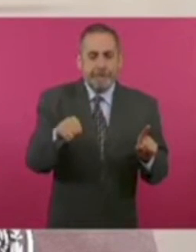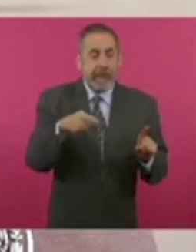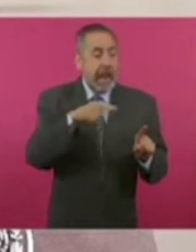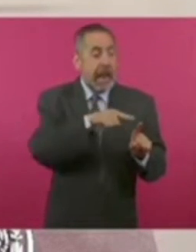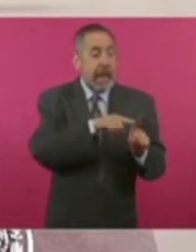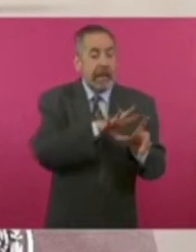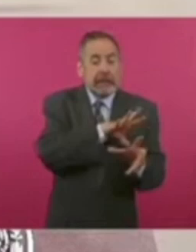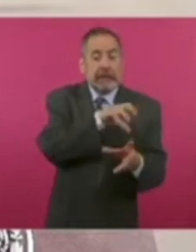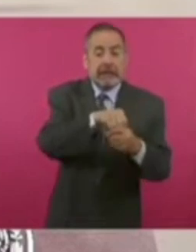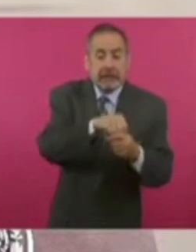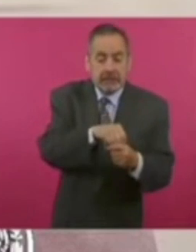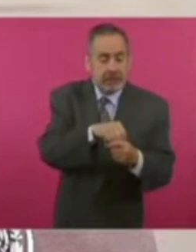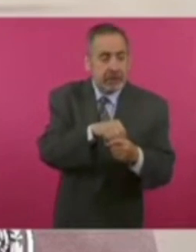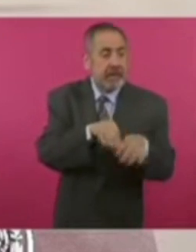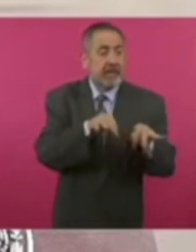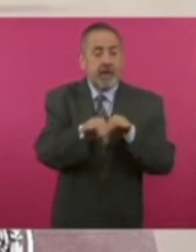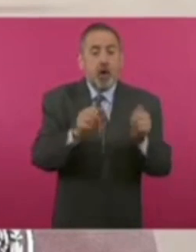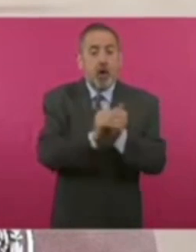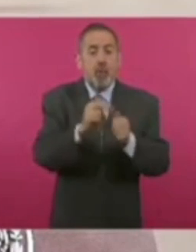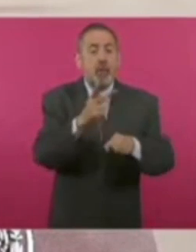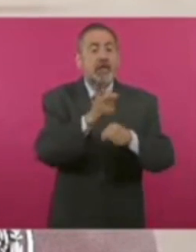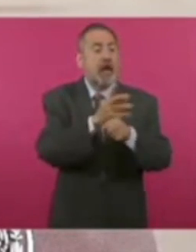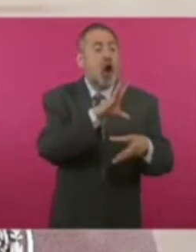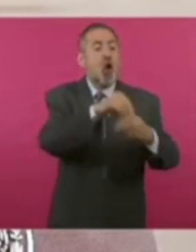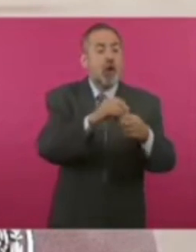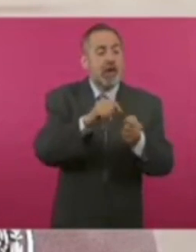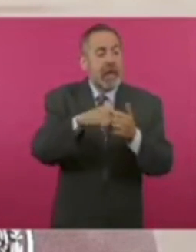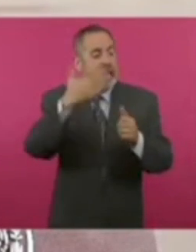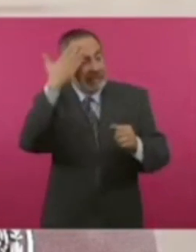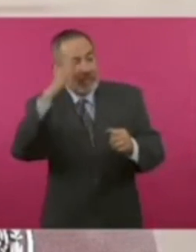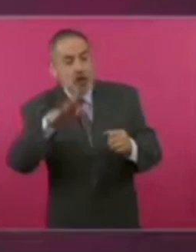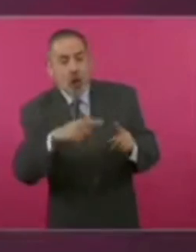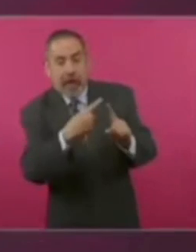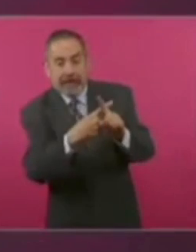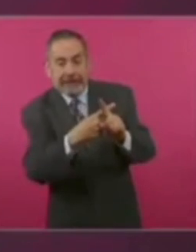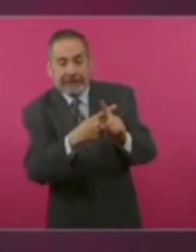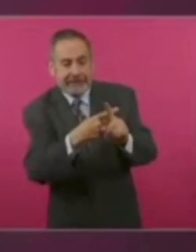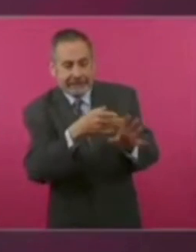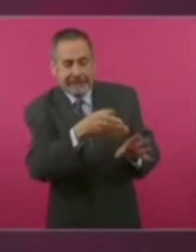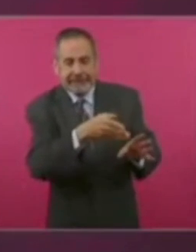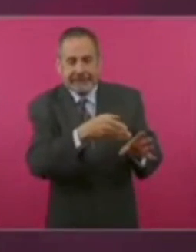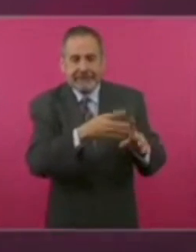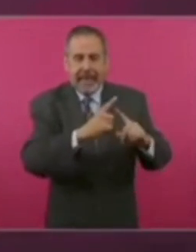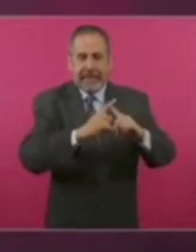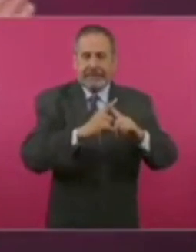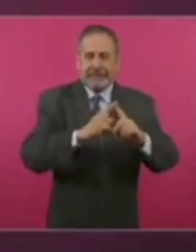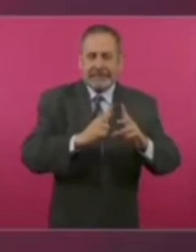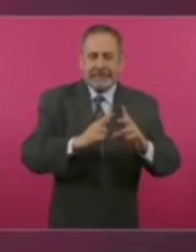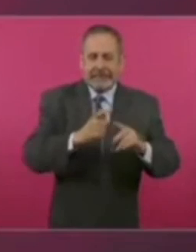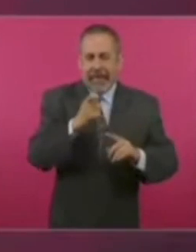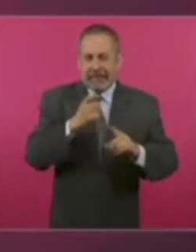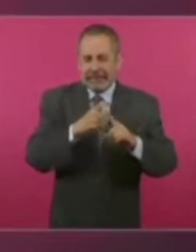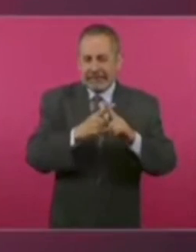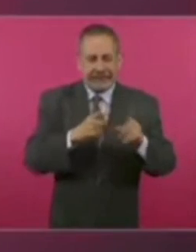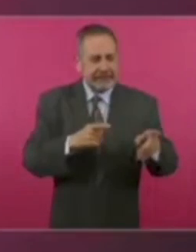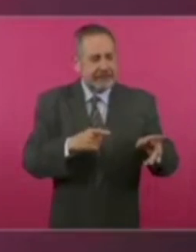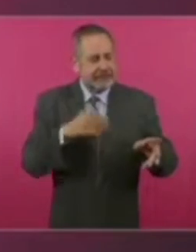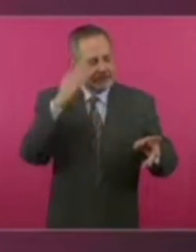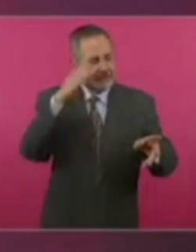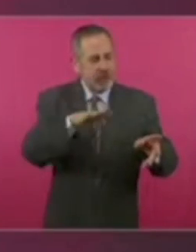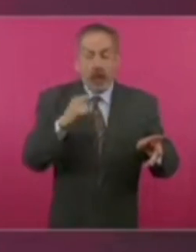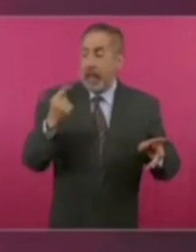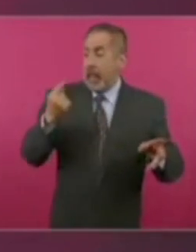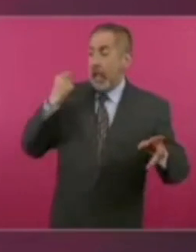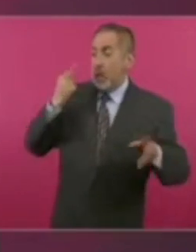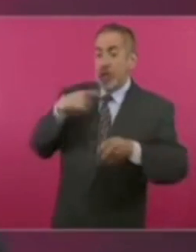integrarse como publicista de la señora X. La semana pasada, nada más, la semana pasada, días